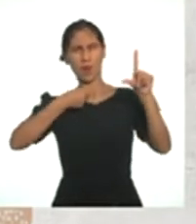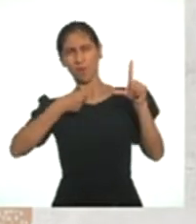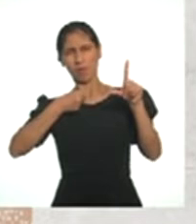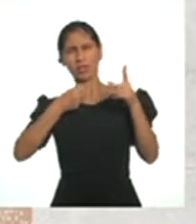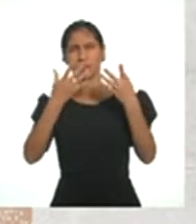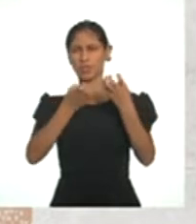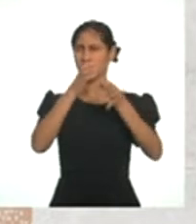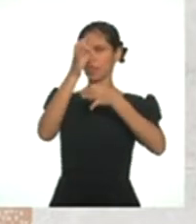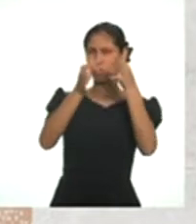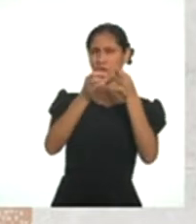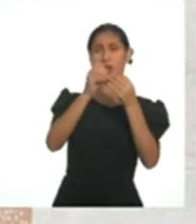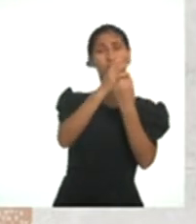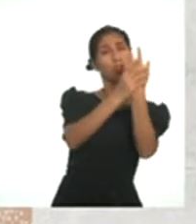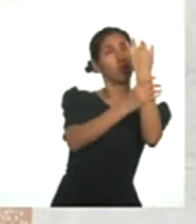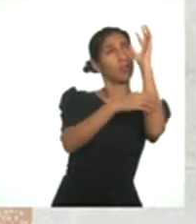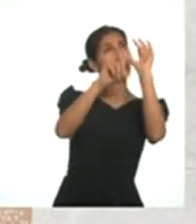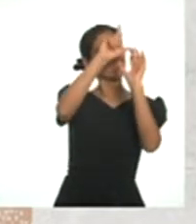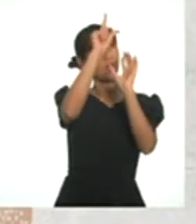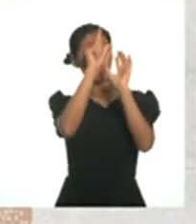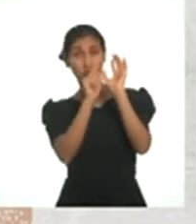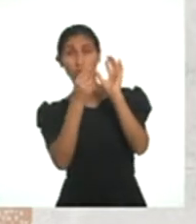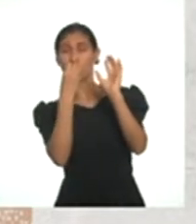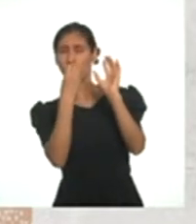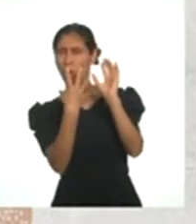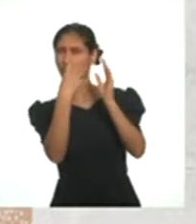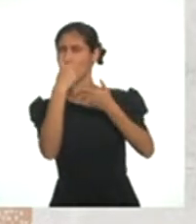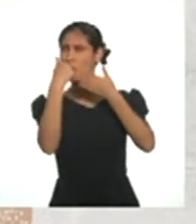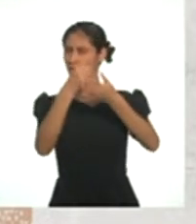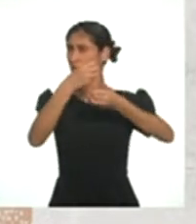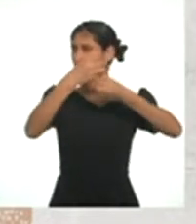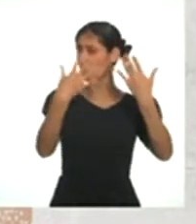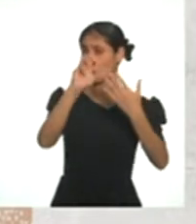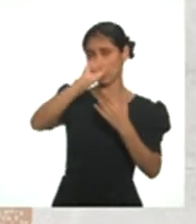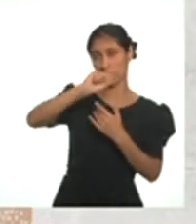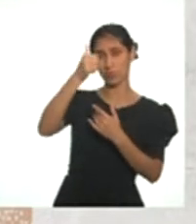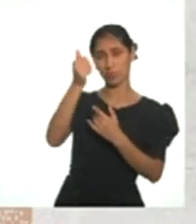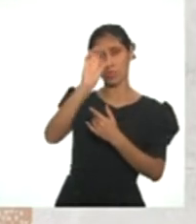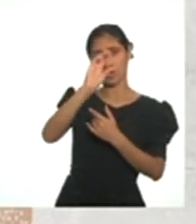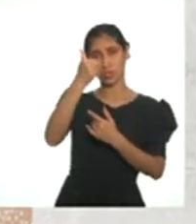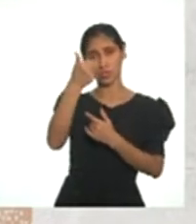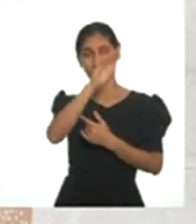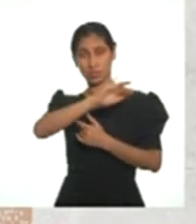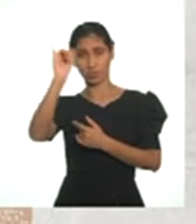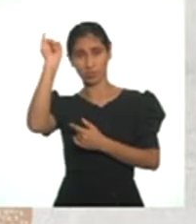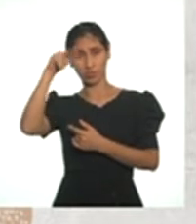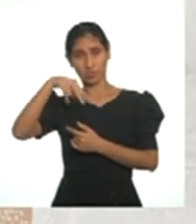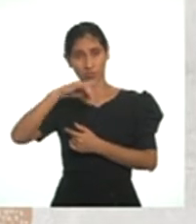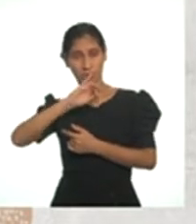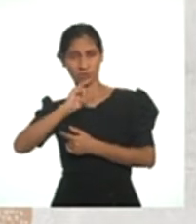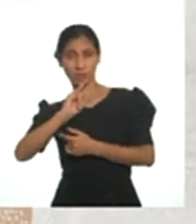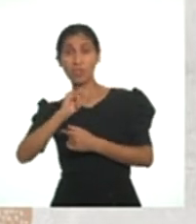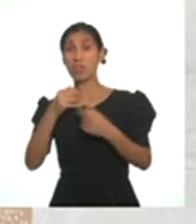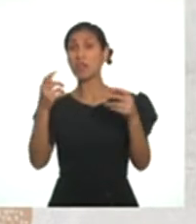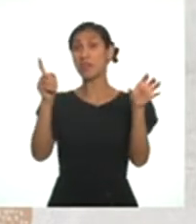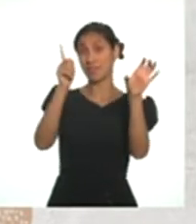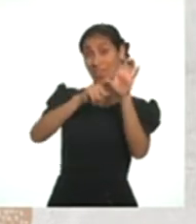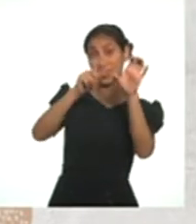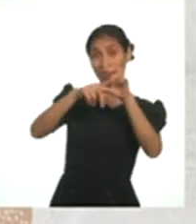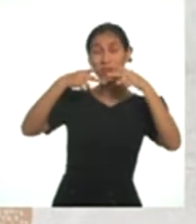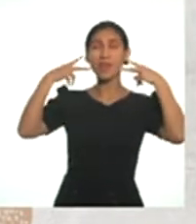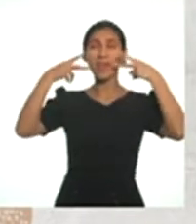dar a conocer las propiedades curativas de esta planta oleaginosa. El Sacha Inchi es autóctono de la Amazonía peruana,